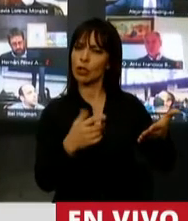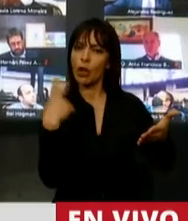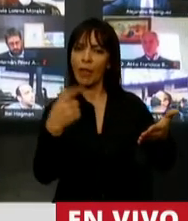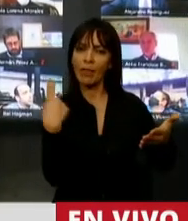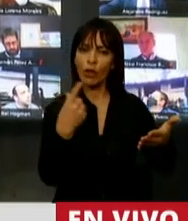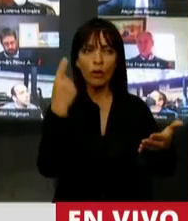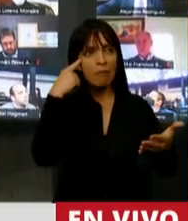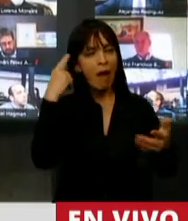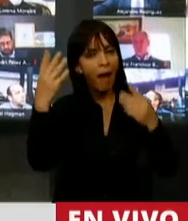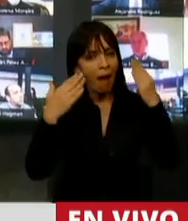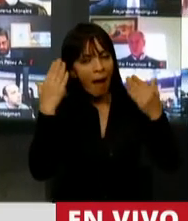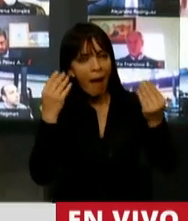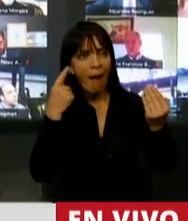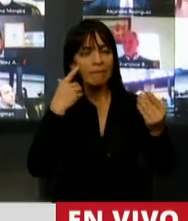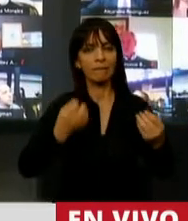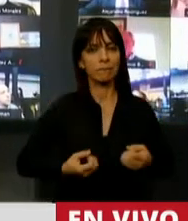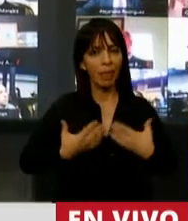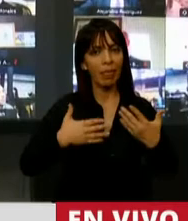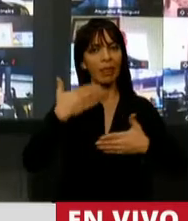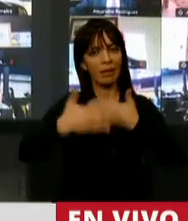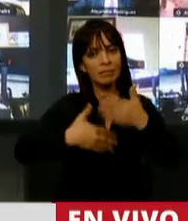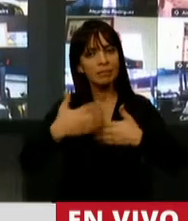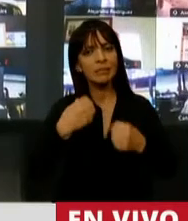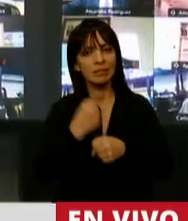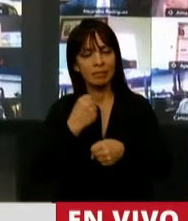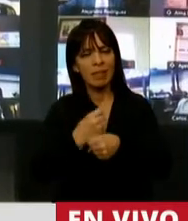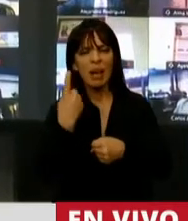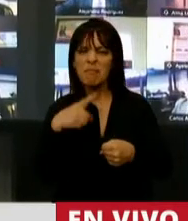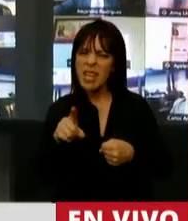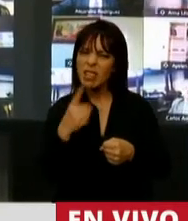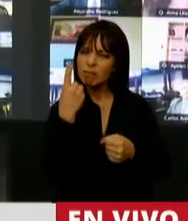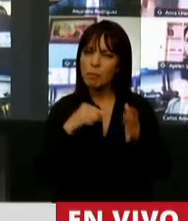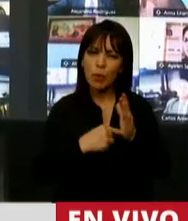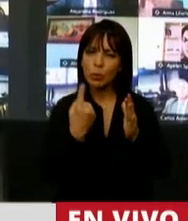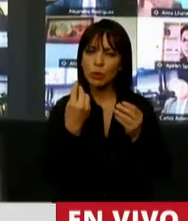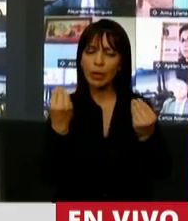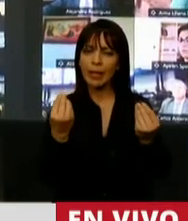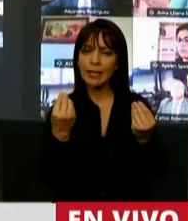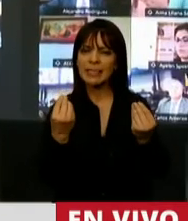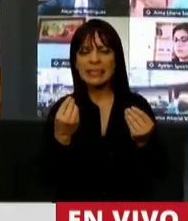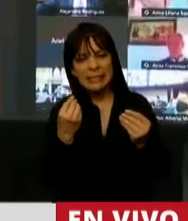expectativas para seguir trabajando, pero veía con tristeza cierto pesimismo.